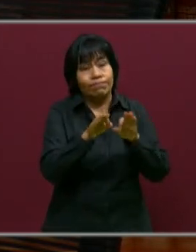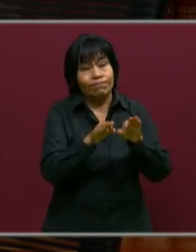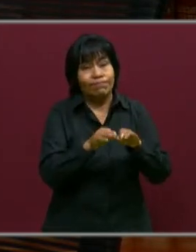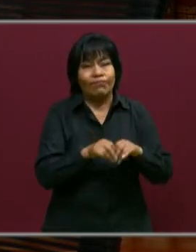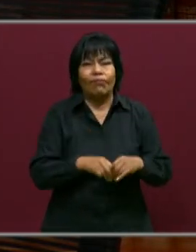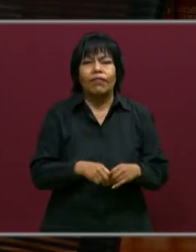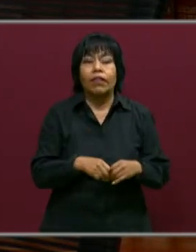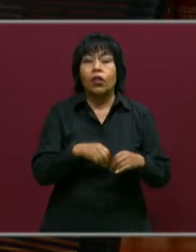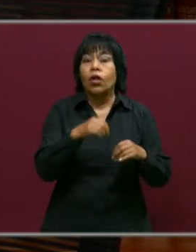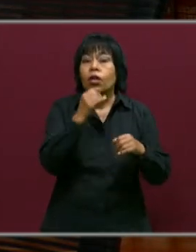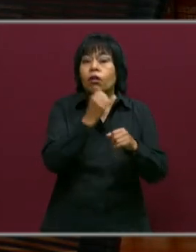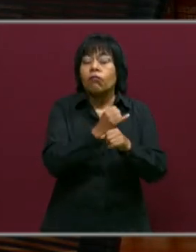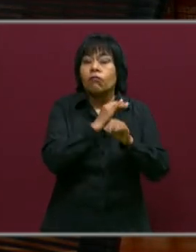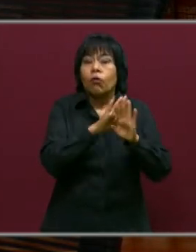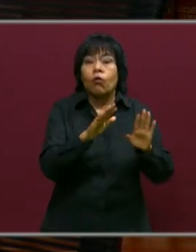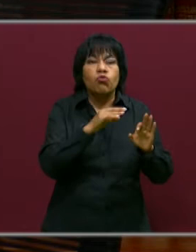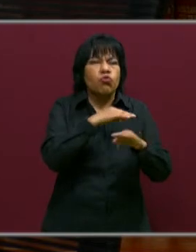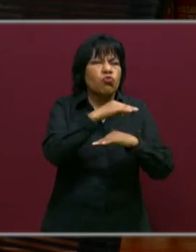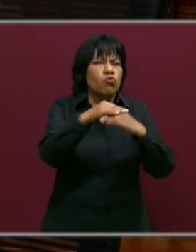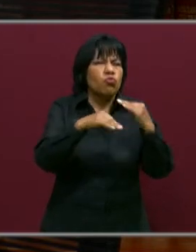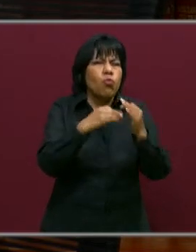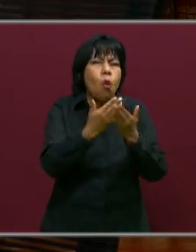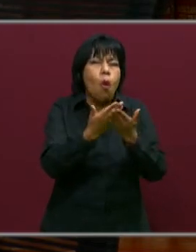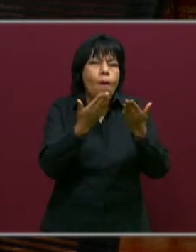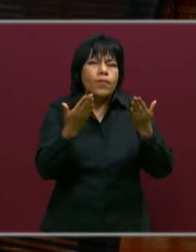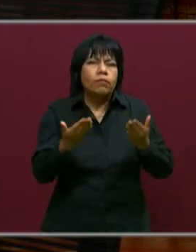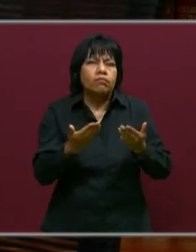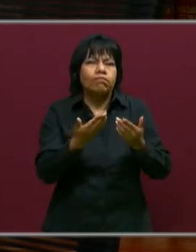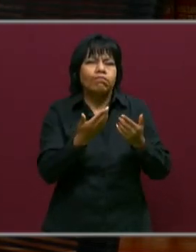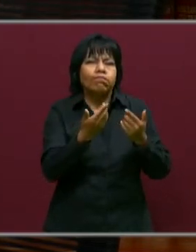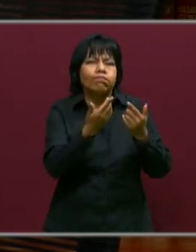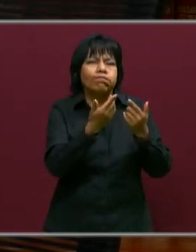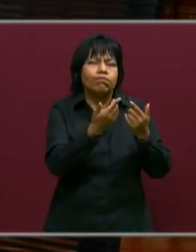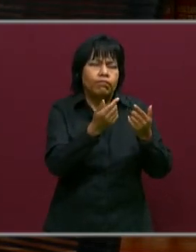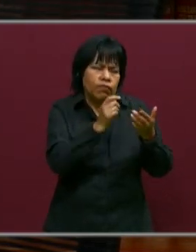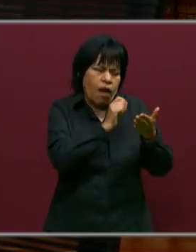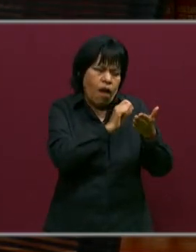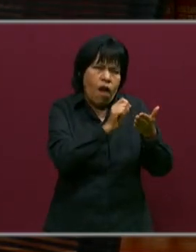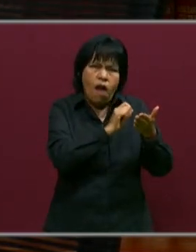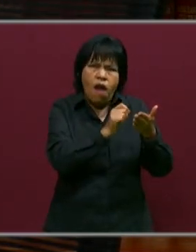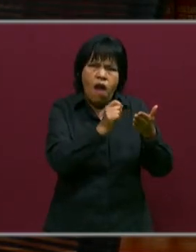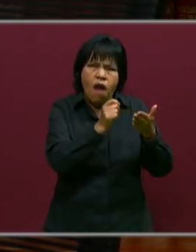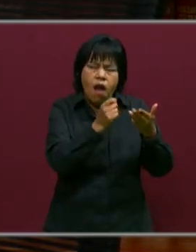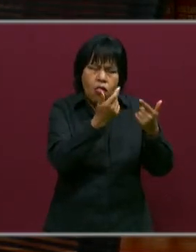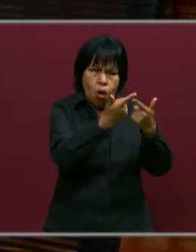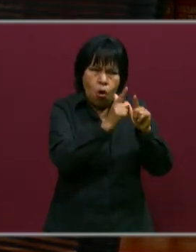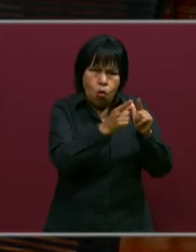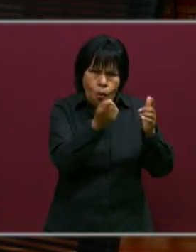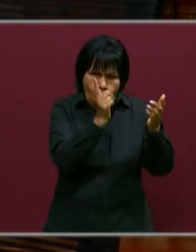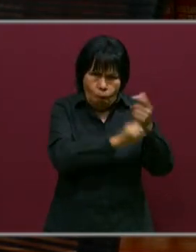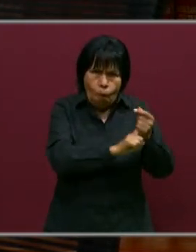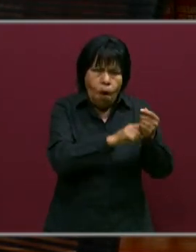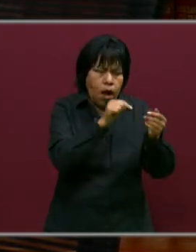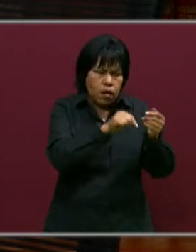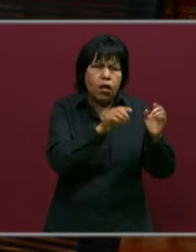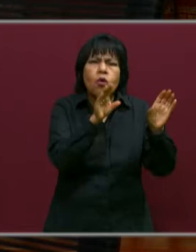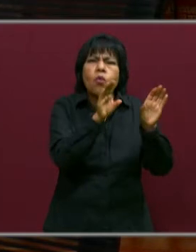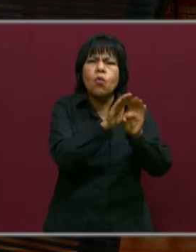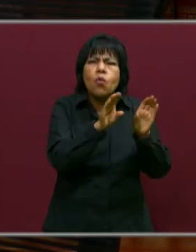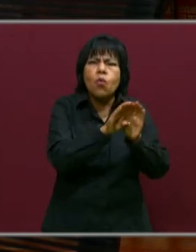toda esta información que nosotros tenemos, ahora tenemos que registrar en esas fichas descriptivas,